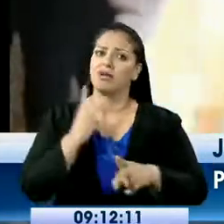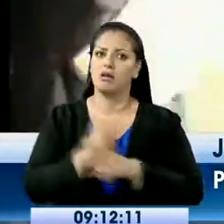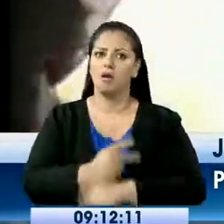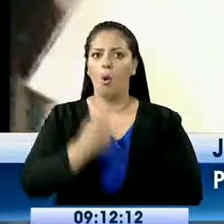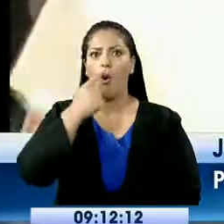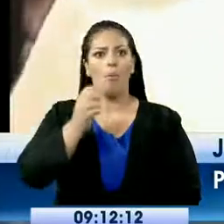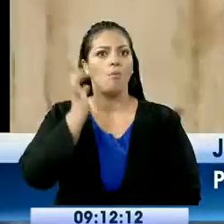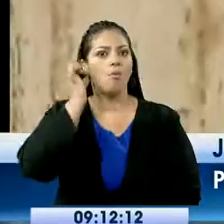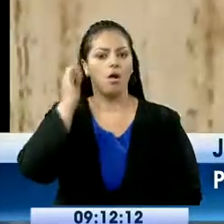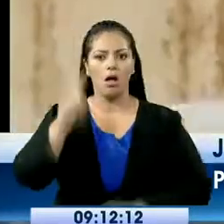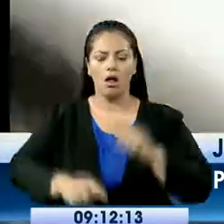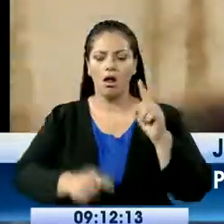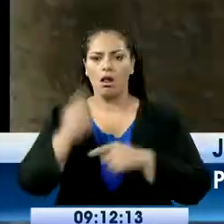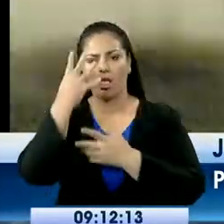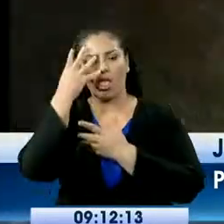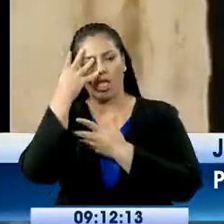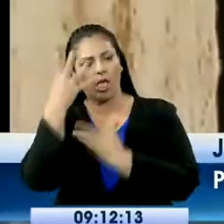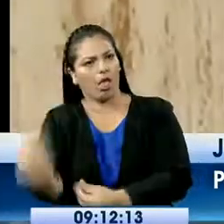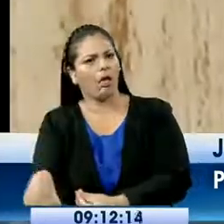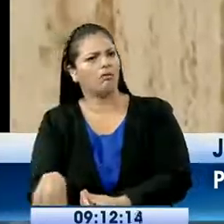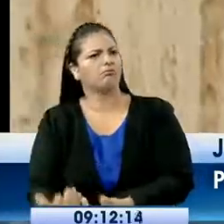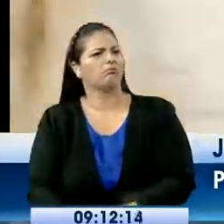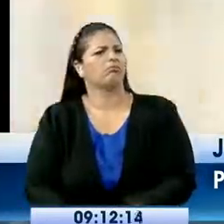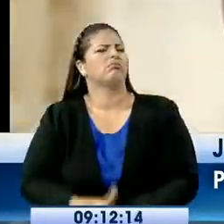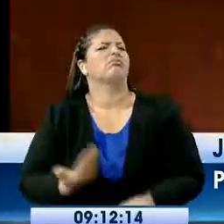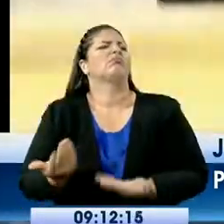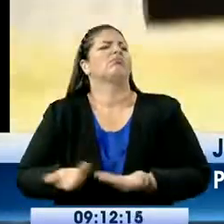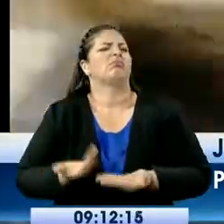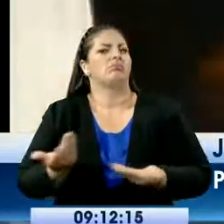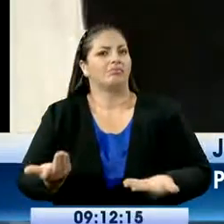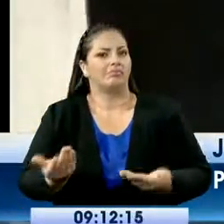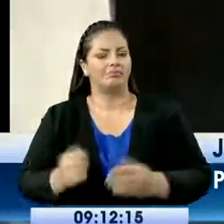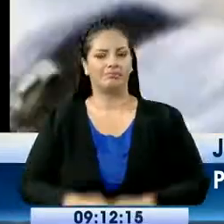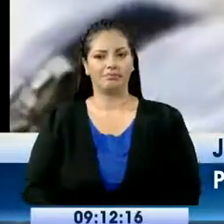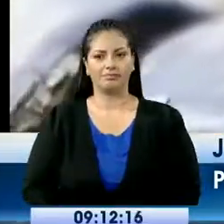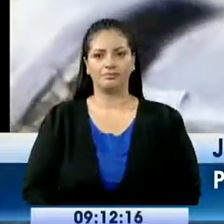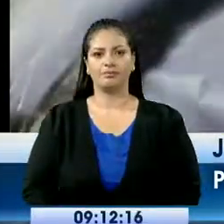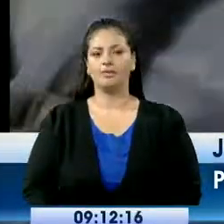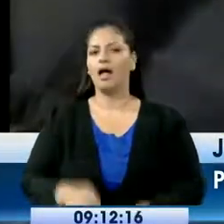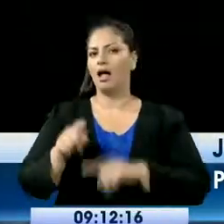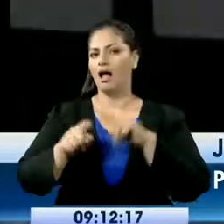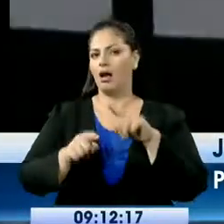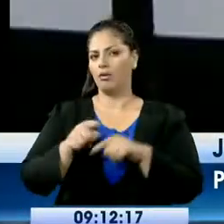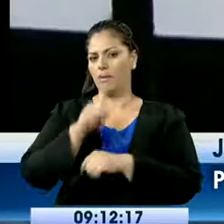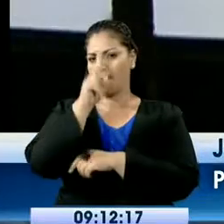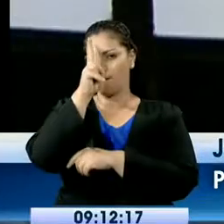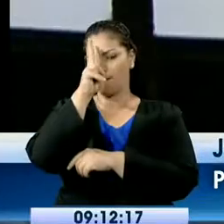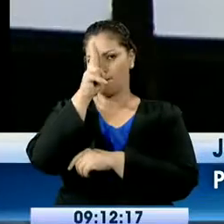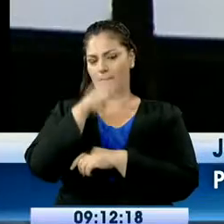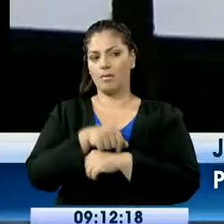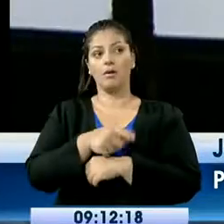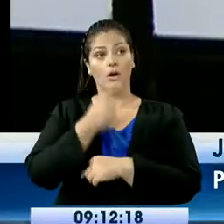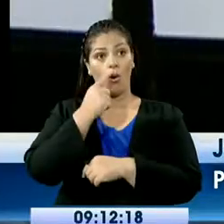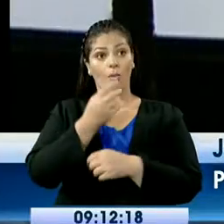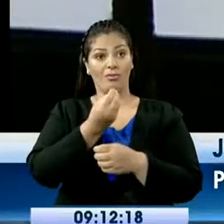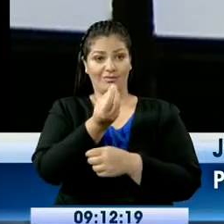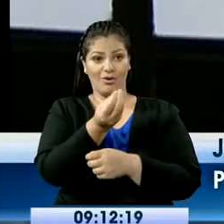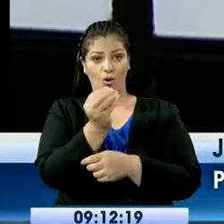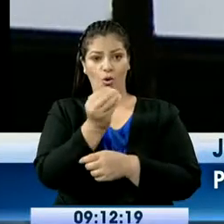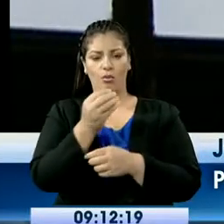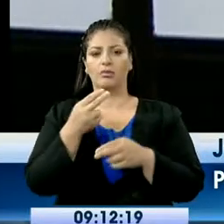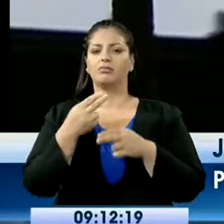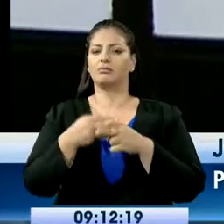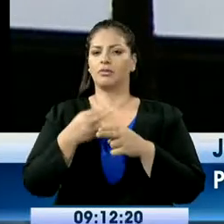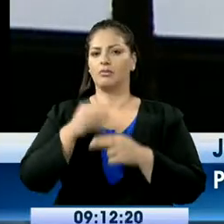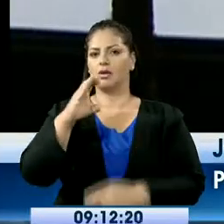que por medio de la tecnología buscan de forma ilegal obtener beneficios a cambio. A él llamaremos Carlos, quien estuvo a punto